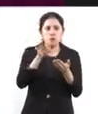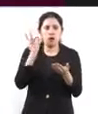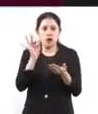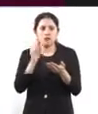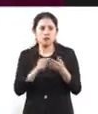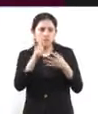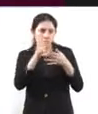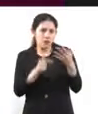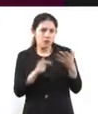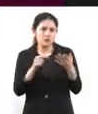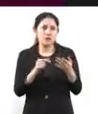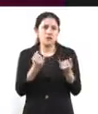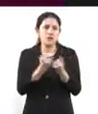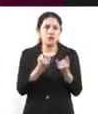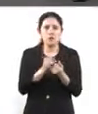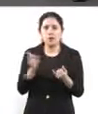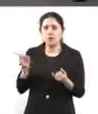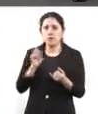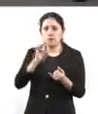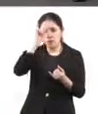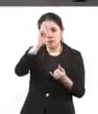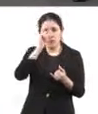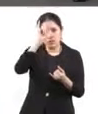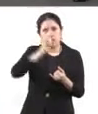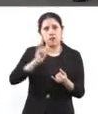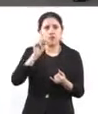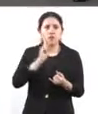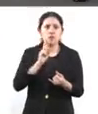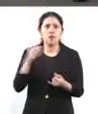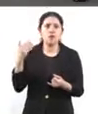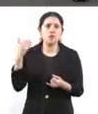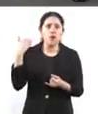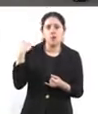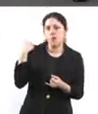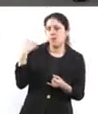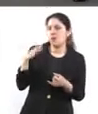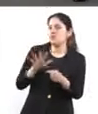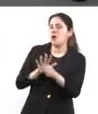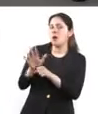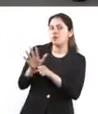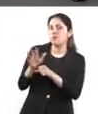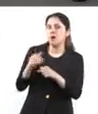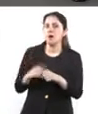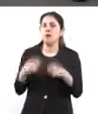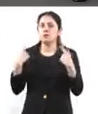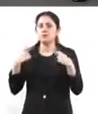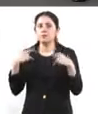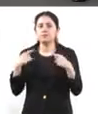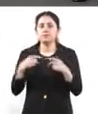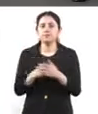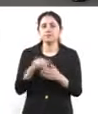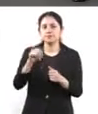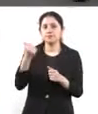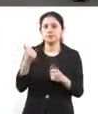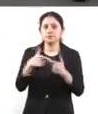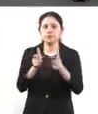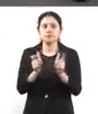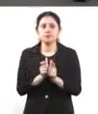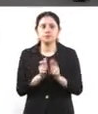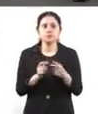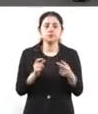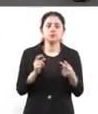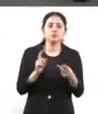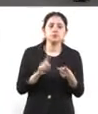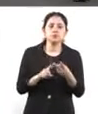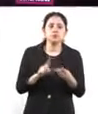que la jefa de gobierno, Claudia Shein, nos solicitó, es pues dar un espacio también para que productores, pequeños, artistas,